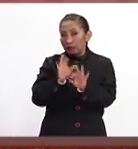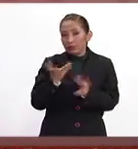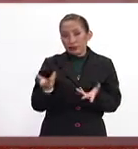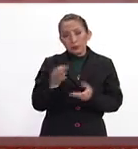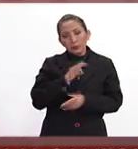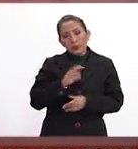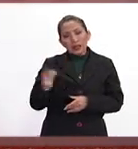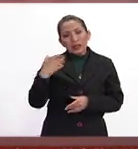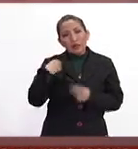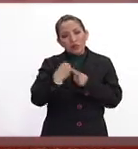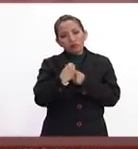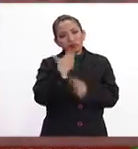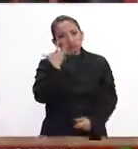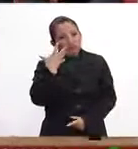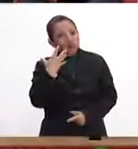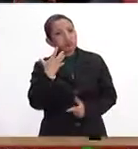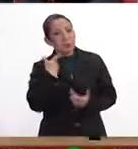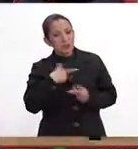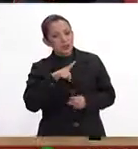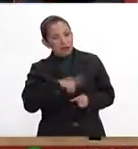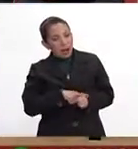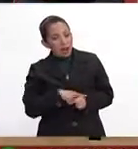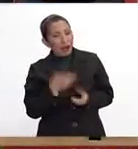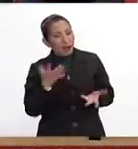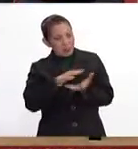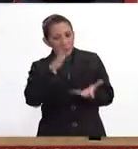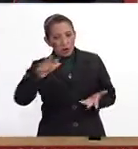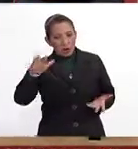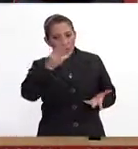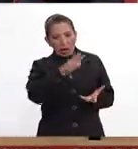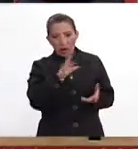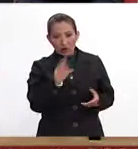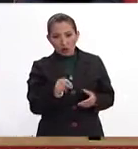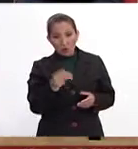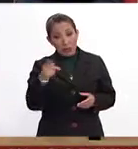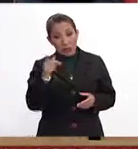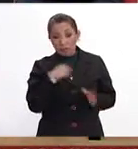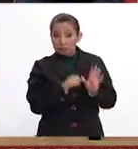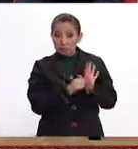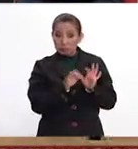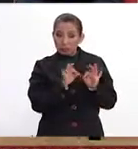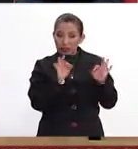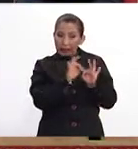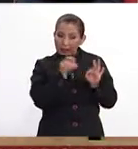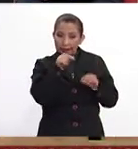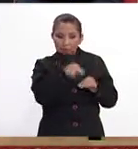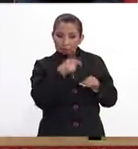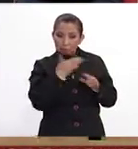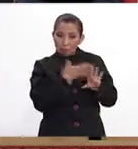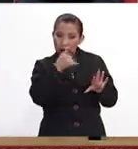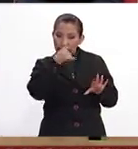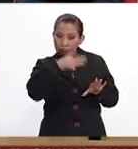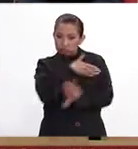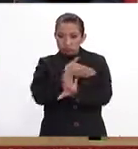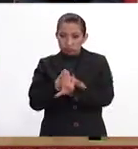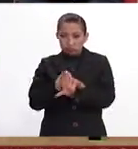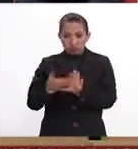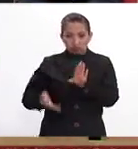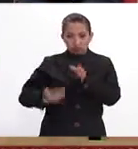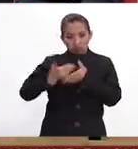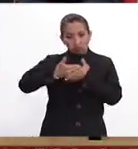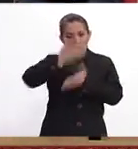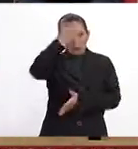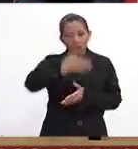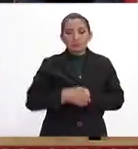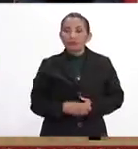Digo, podríamos decir que nos afecta en lo personal, a la mayor parte de mexicanos no, pero es muy simbólico, es muy agresivo, ¿no? El tema.